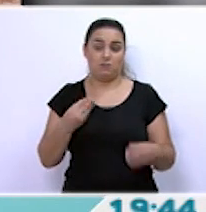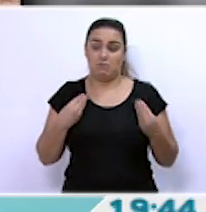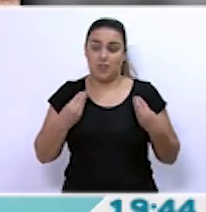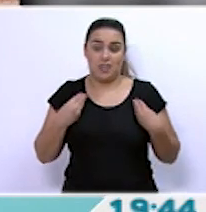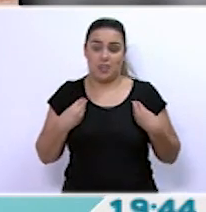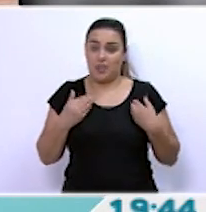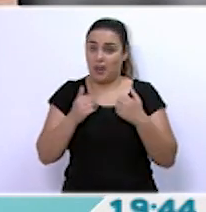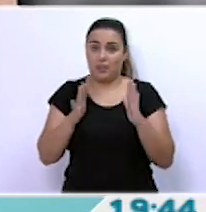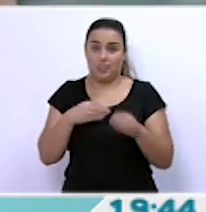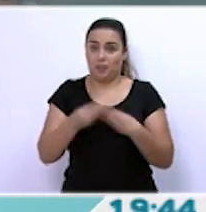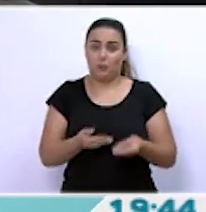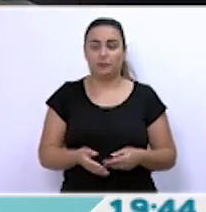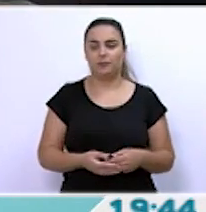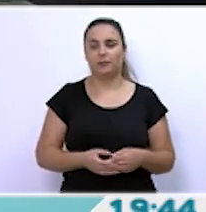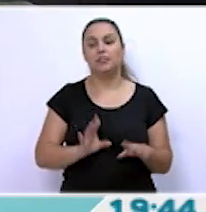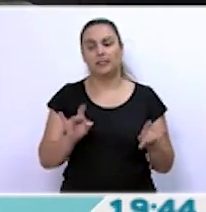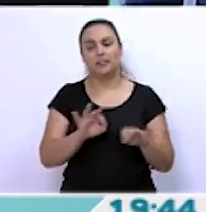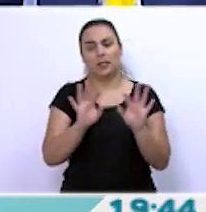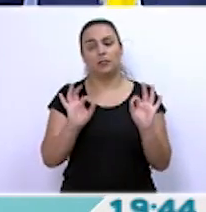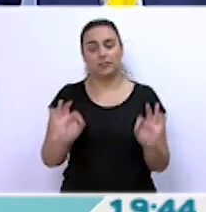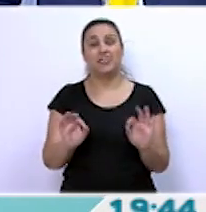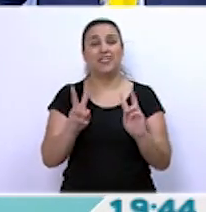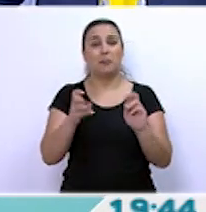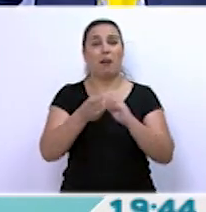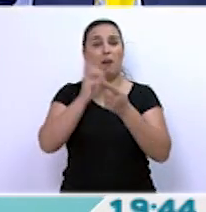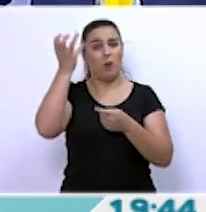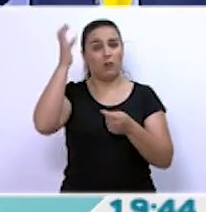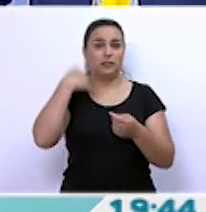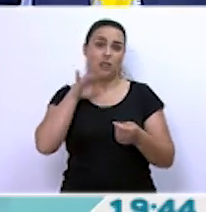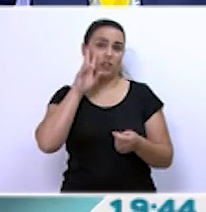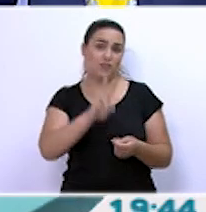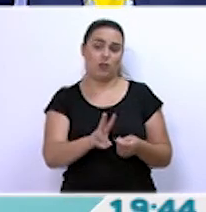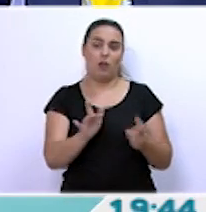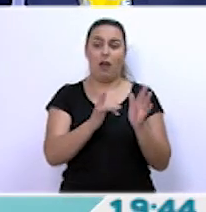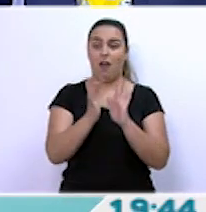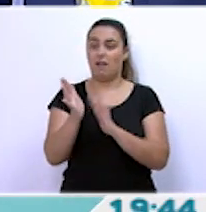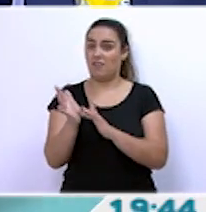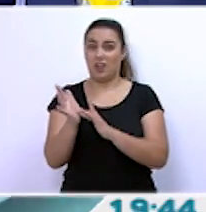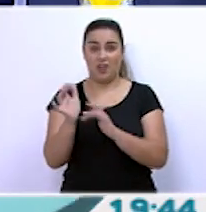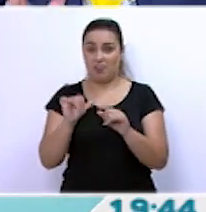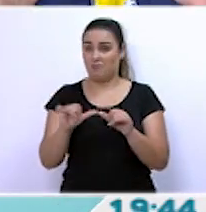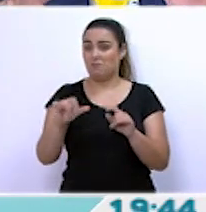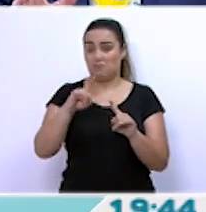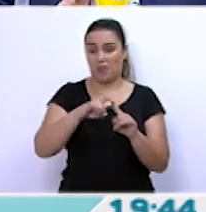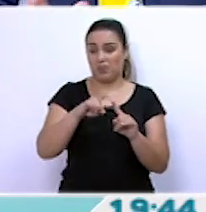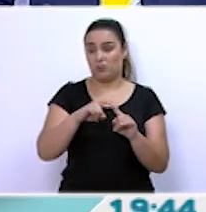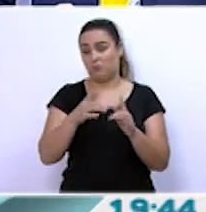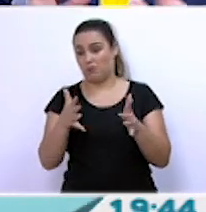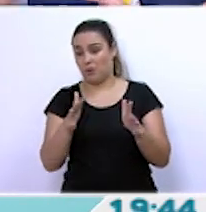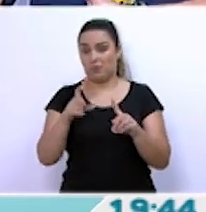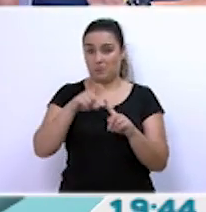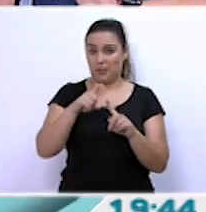vida, en las casas. Claro, tal y como está esto del cambio climático, ya lo estás viendo, desde abril prácticamente, mayo, perdón, desde mayo,